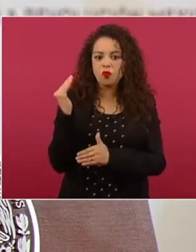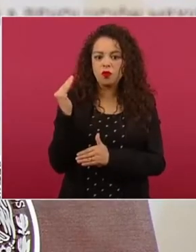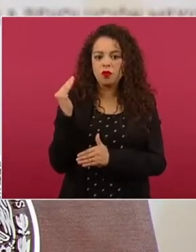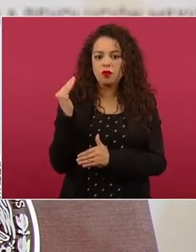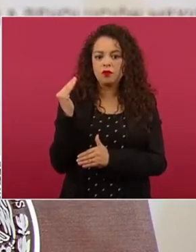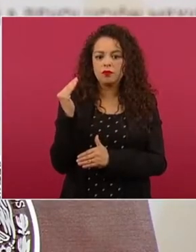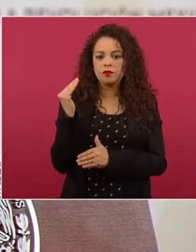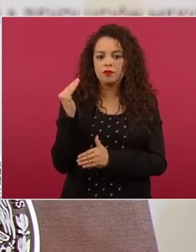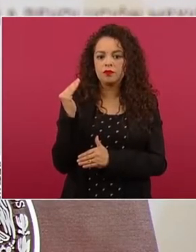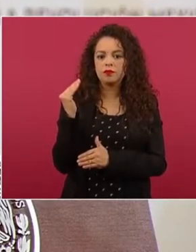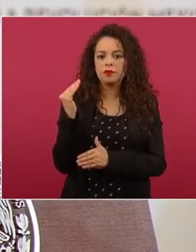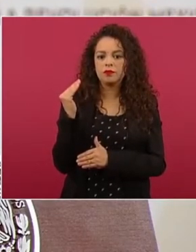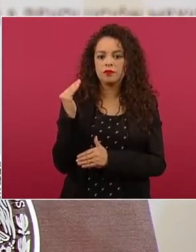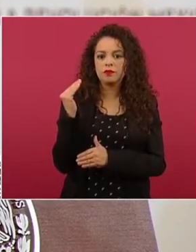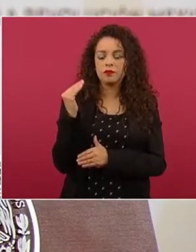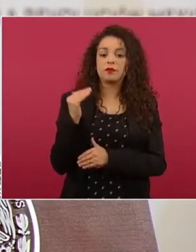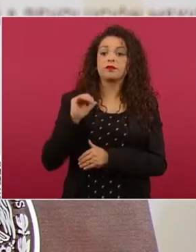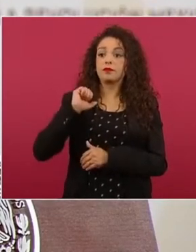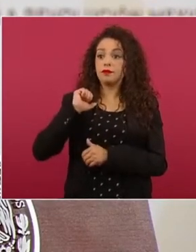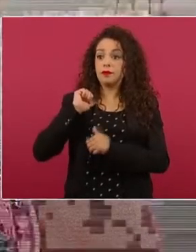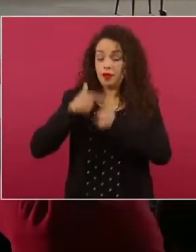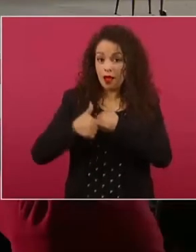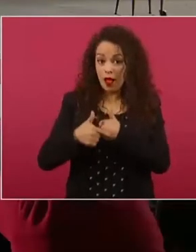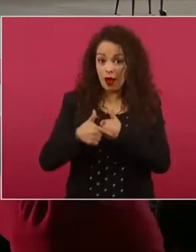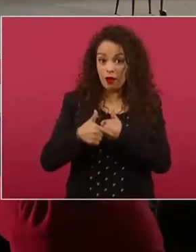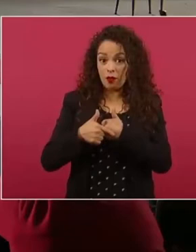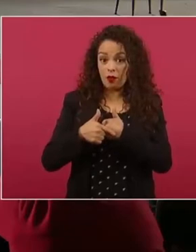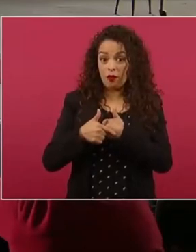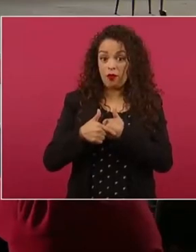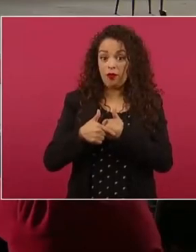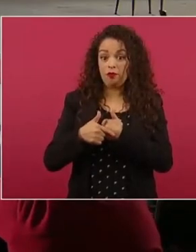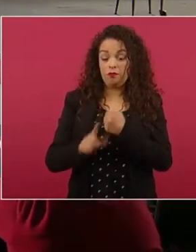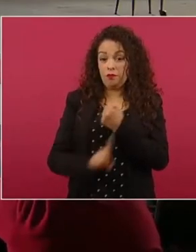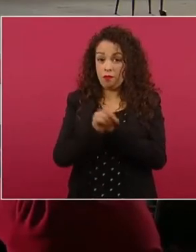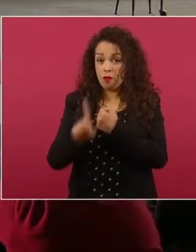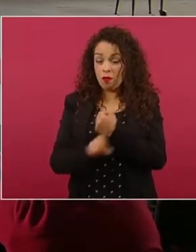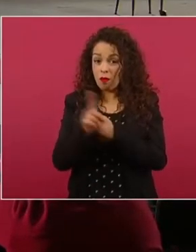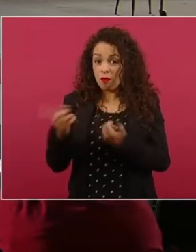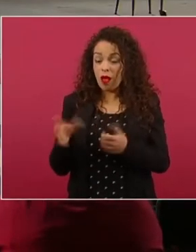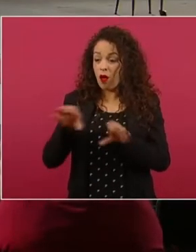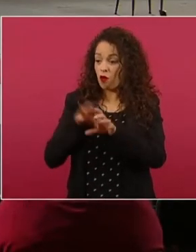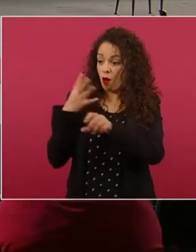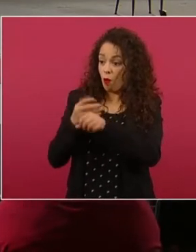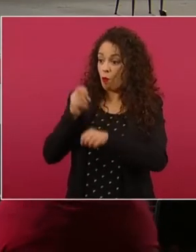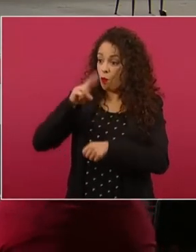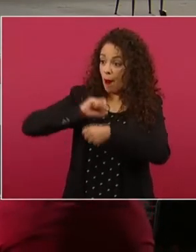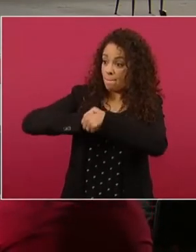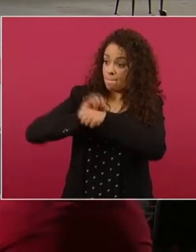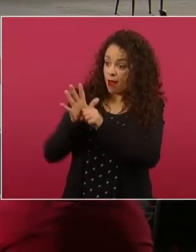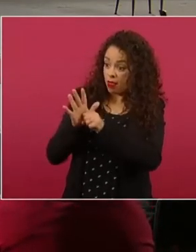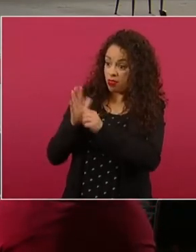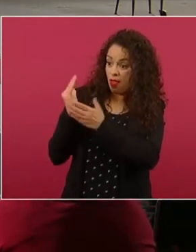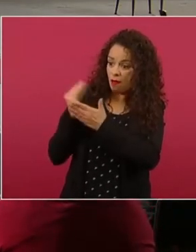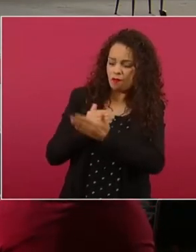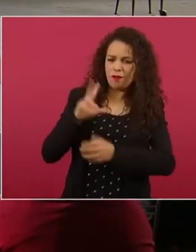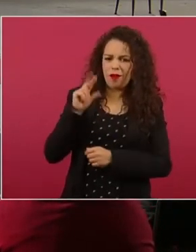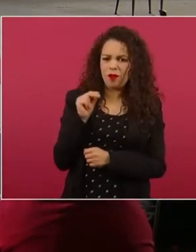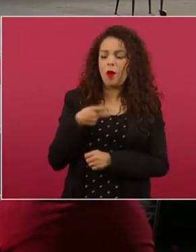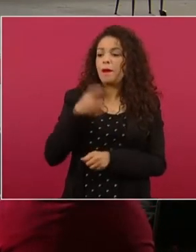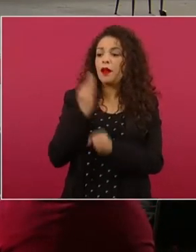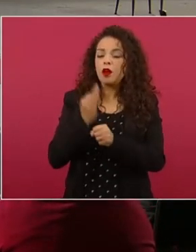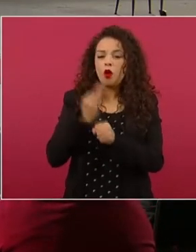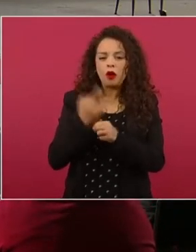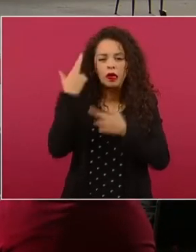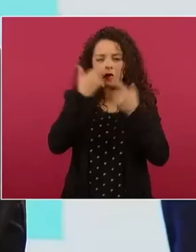pandemia, pero el mundo está viendo con buenos ojos hoy que la deuda no se eleve.